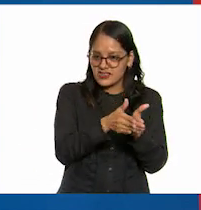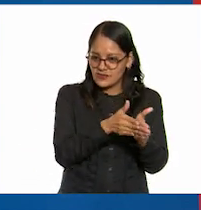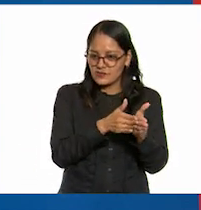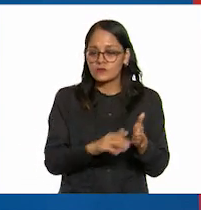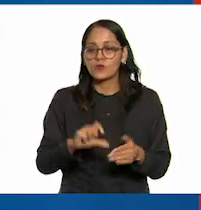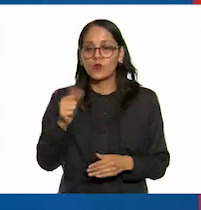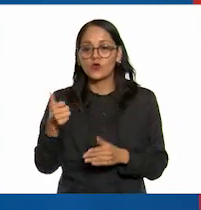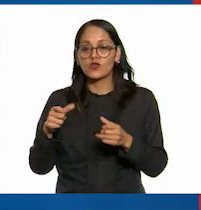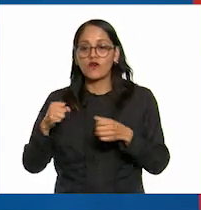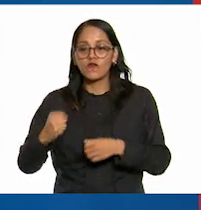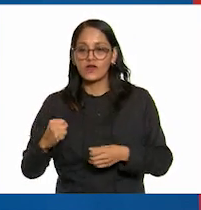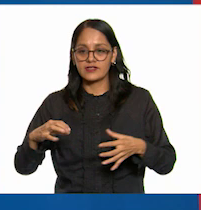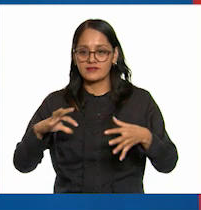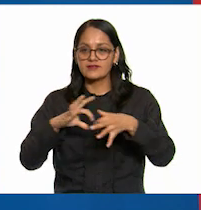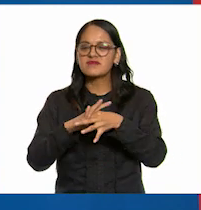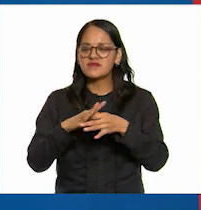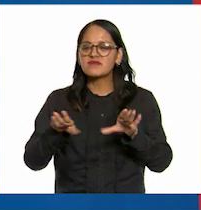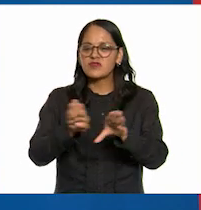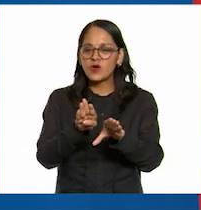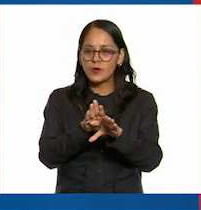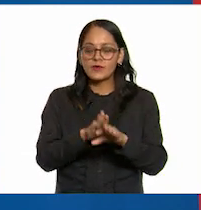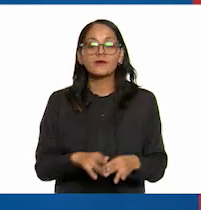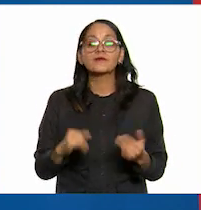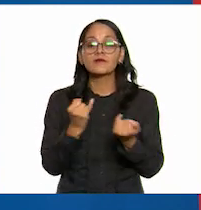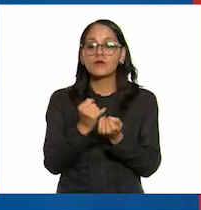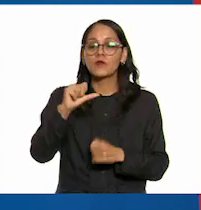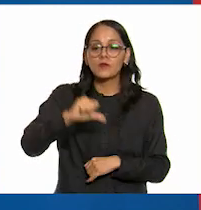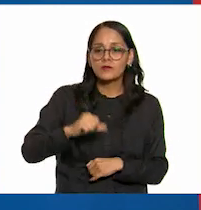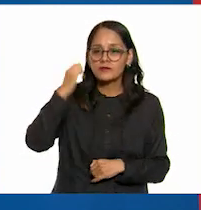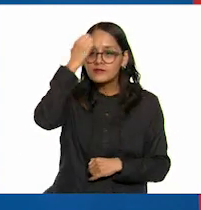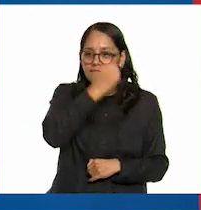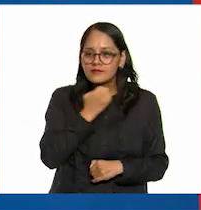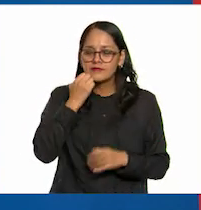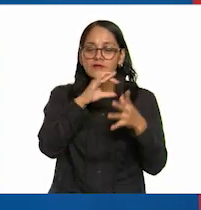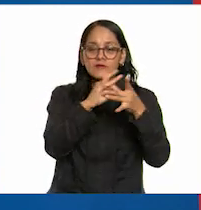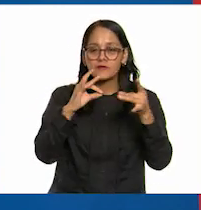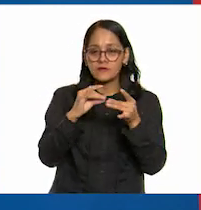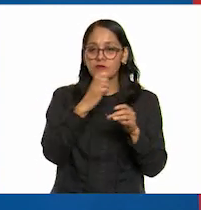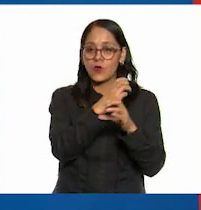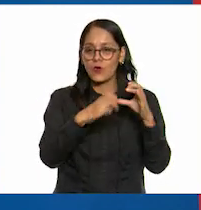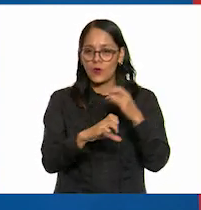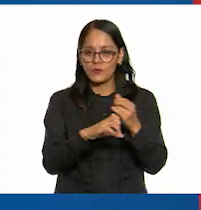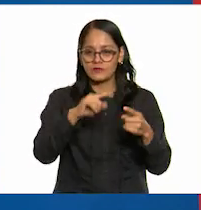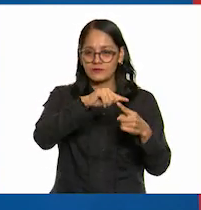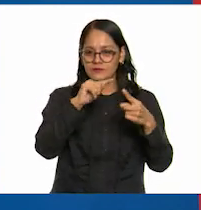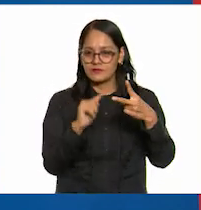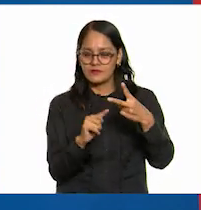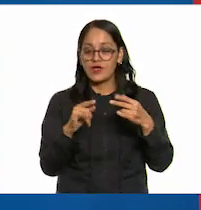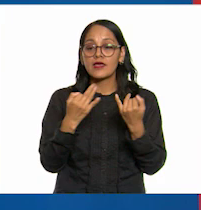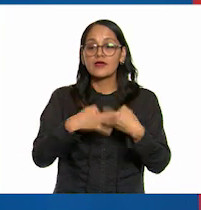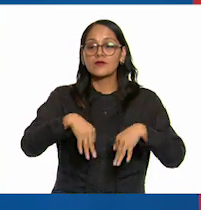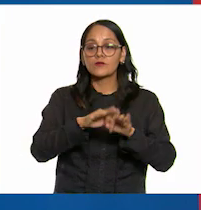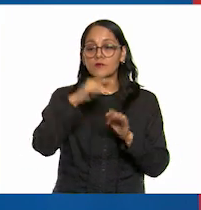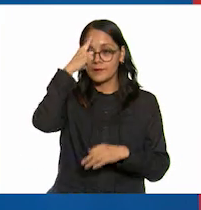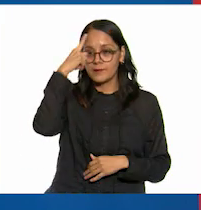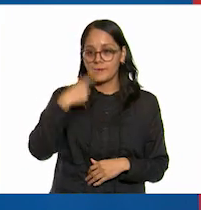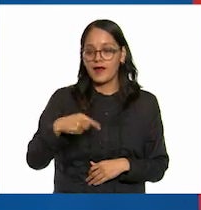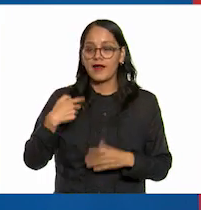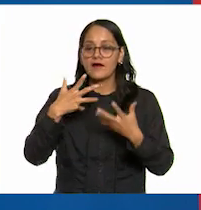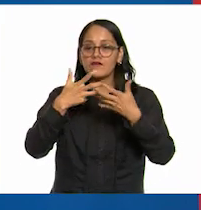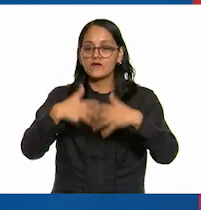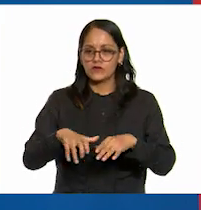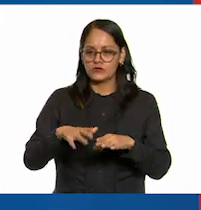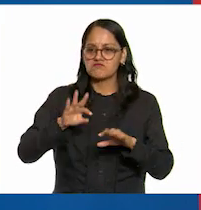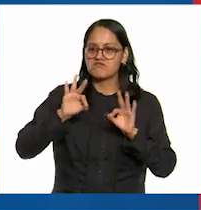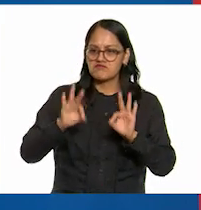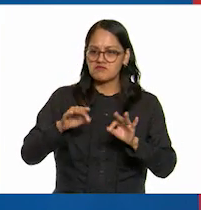y también analizaremos y describiremos algunos de los efectos en los objetos y su importancia en el funcionamiento de